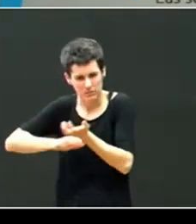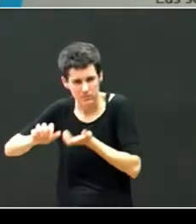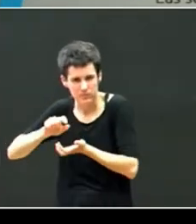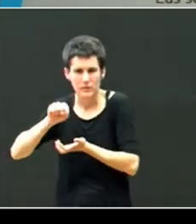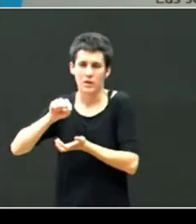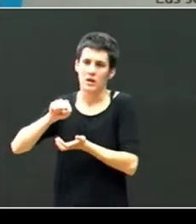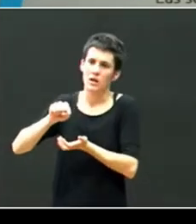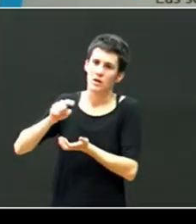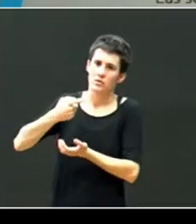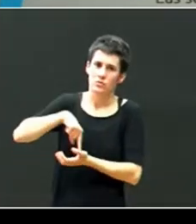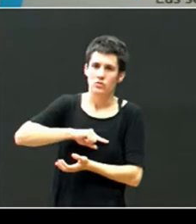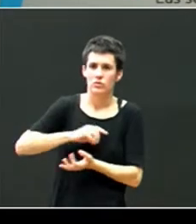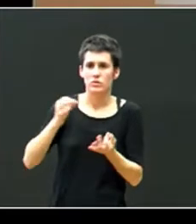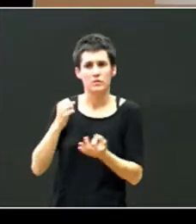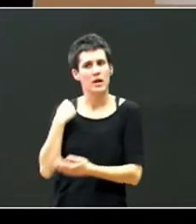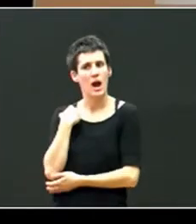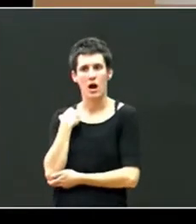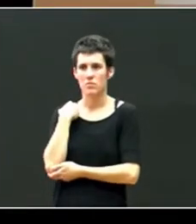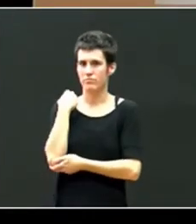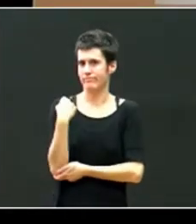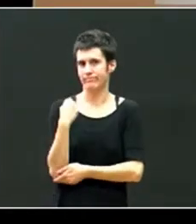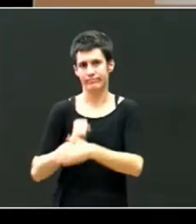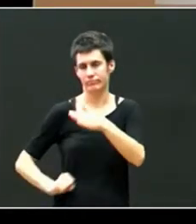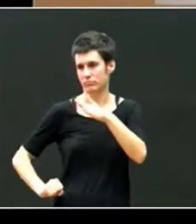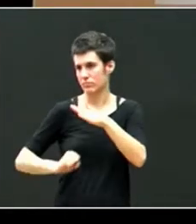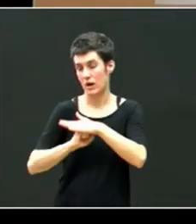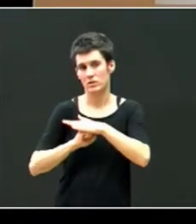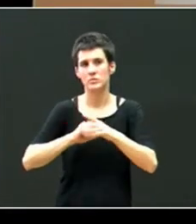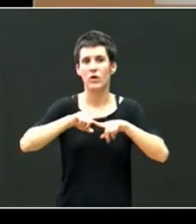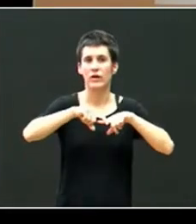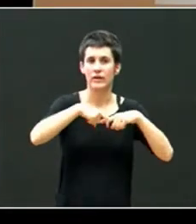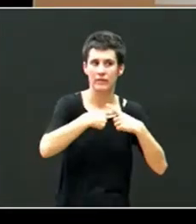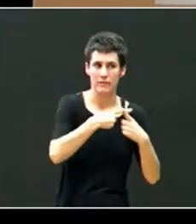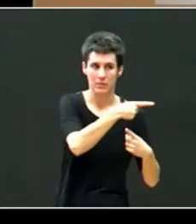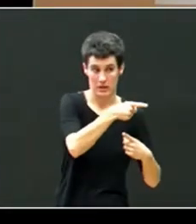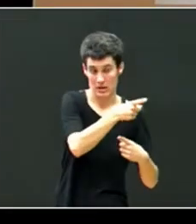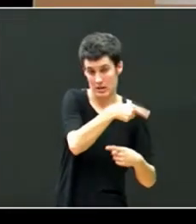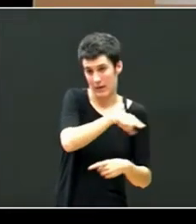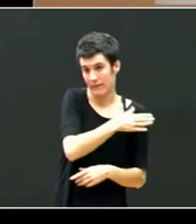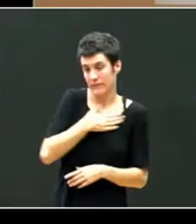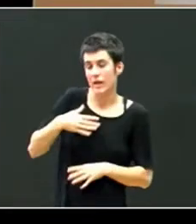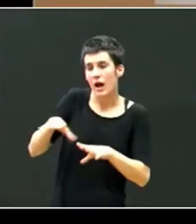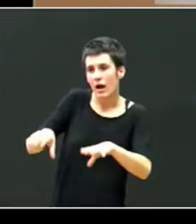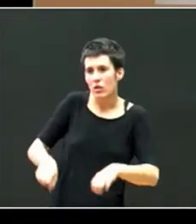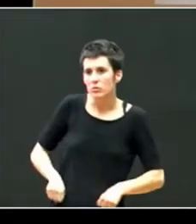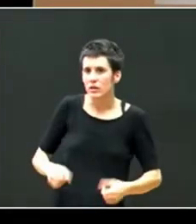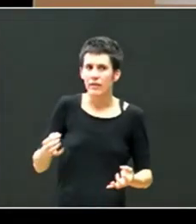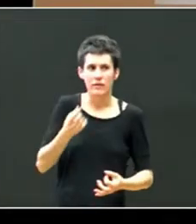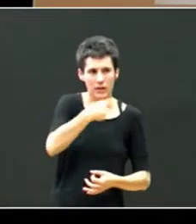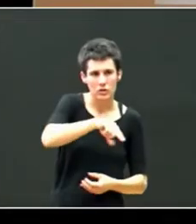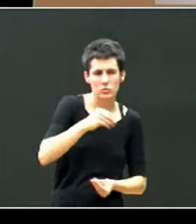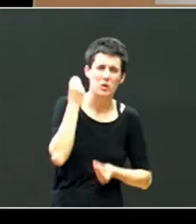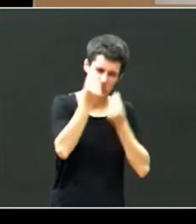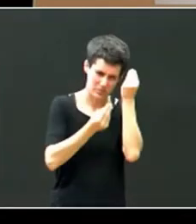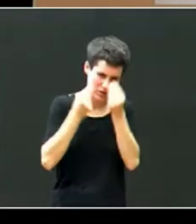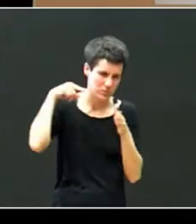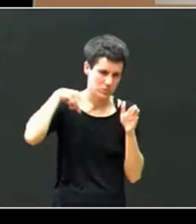tenemos que intentar darle los mayores apoyos posibles y las familias candidatas a la adopción yo creo que deberían hacer una reflexión bien profunda